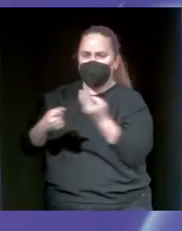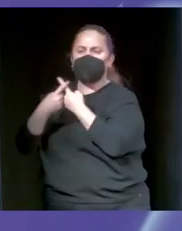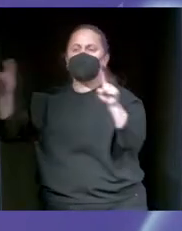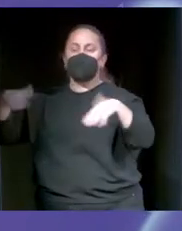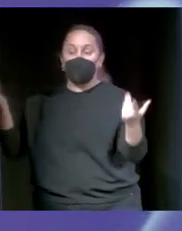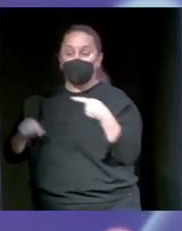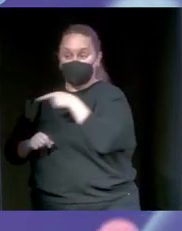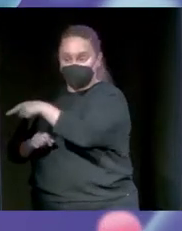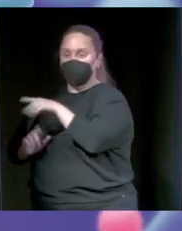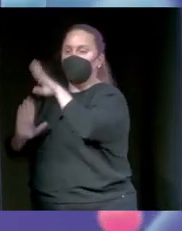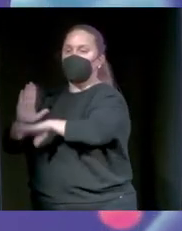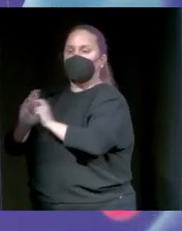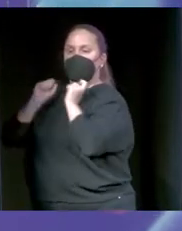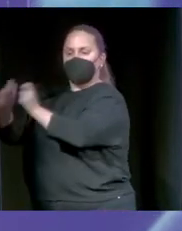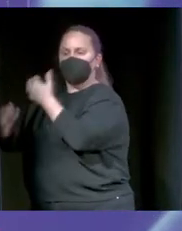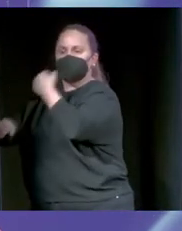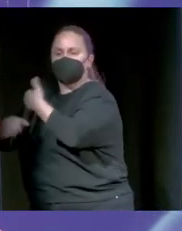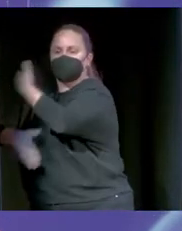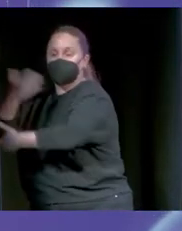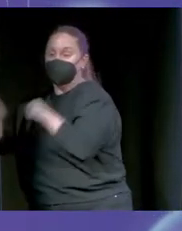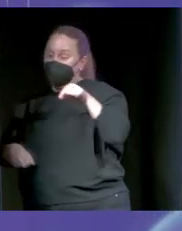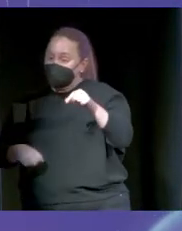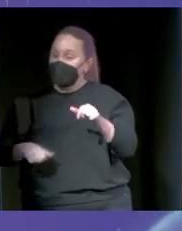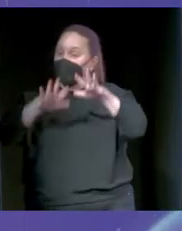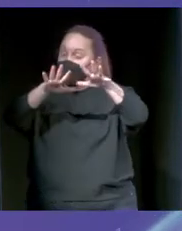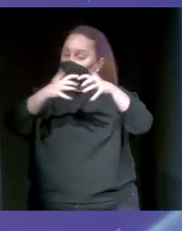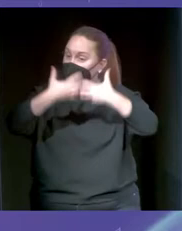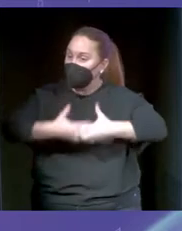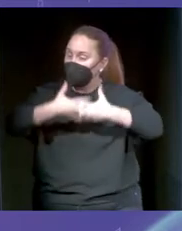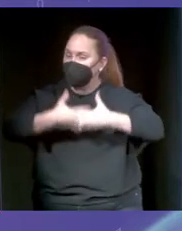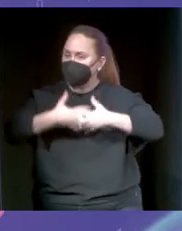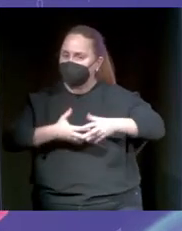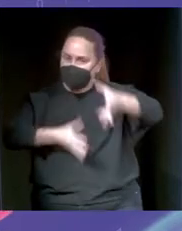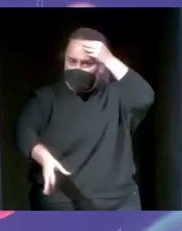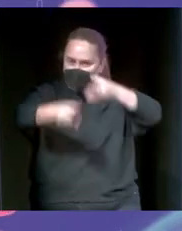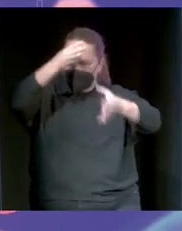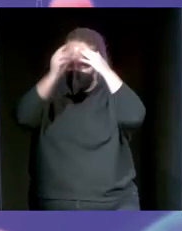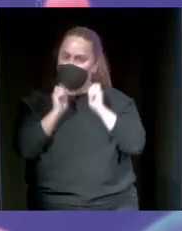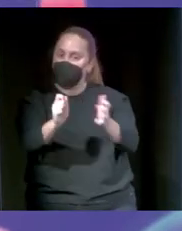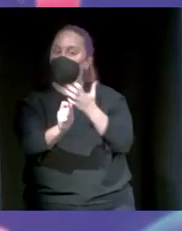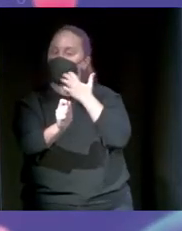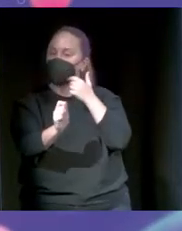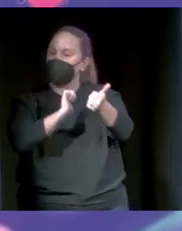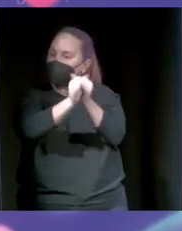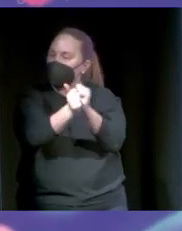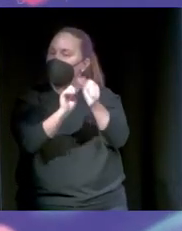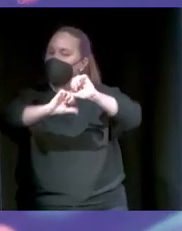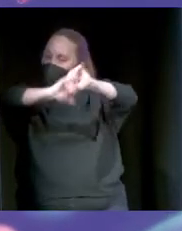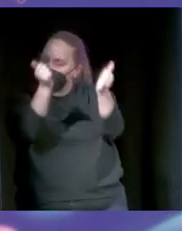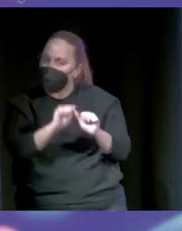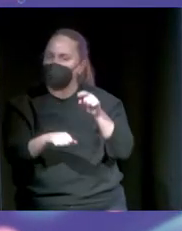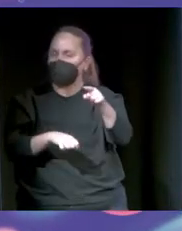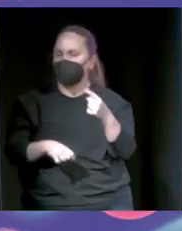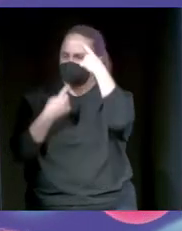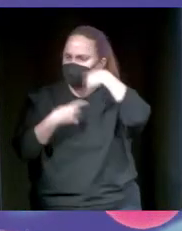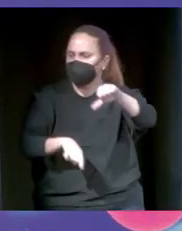damos datos, le decimos, estos son ejemplos de lo que nos gustaría conseguir. Y la máquina busca patrones en esos datos y se autoprograma. No la está programando un